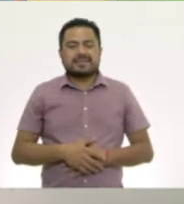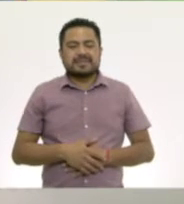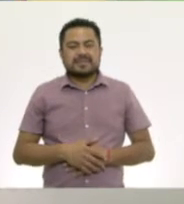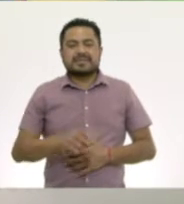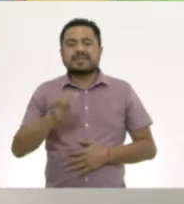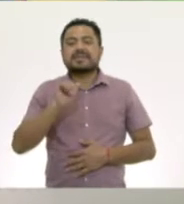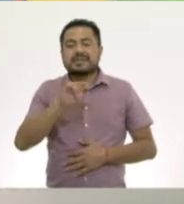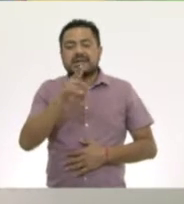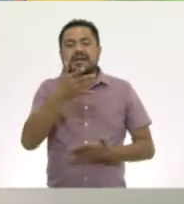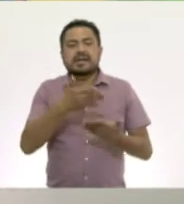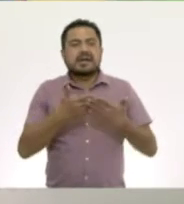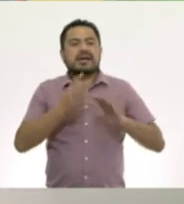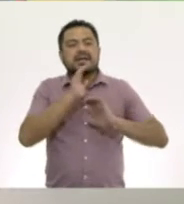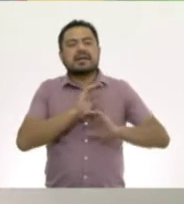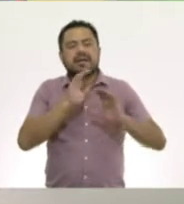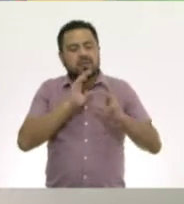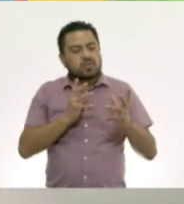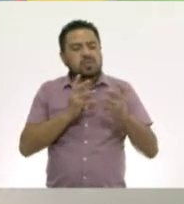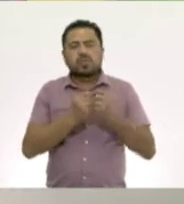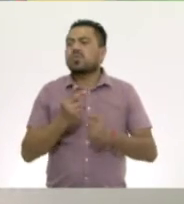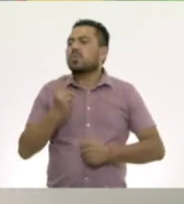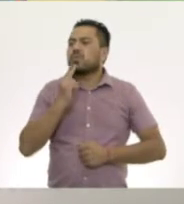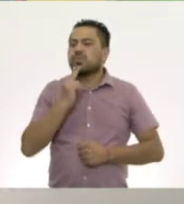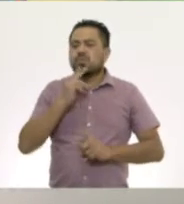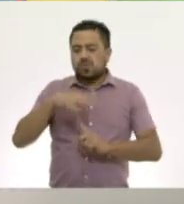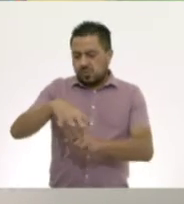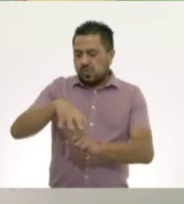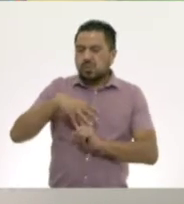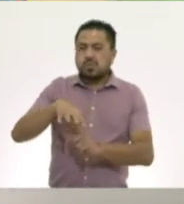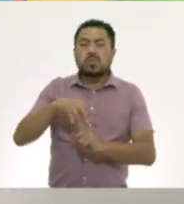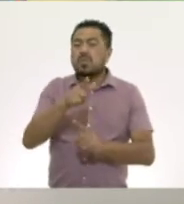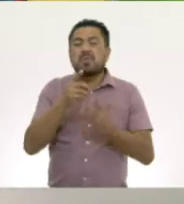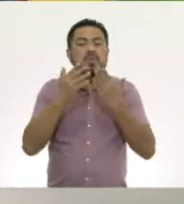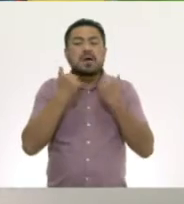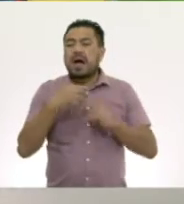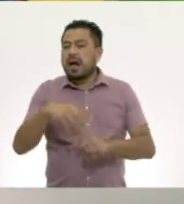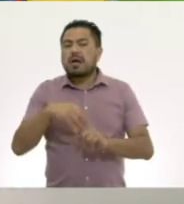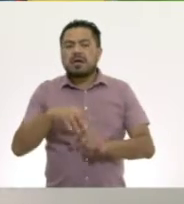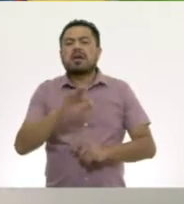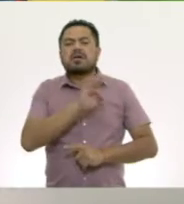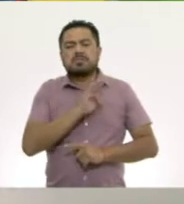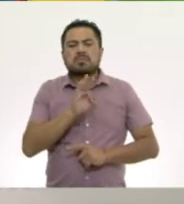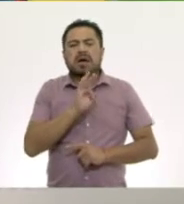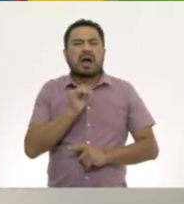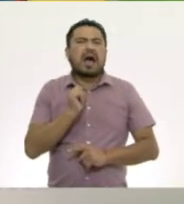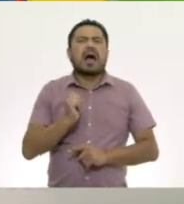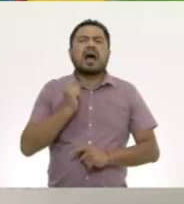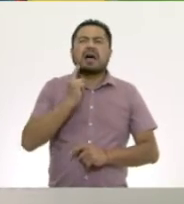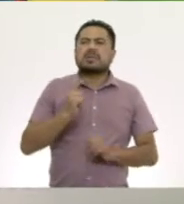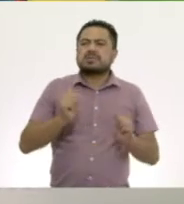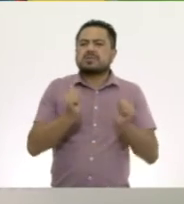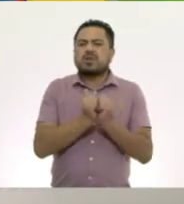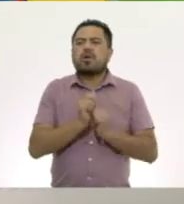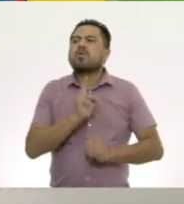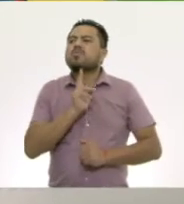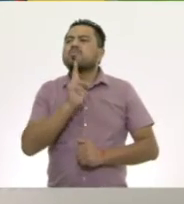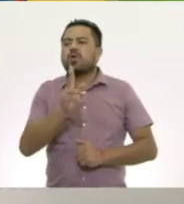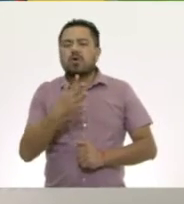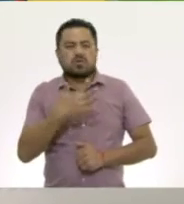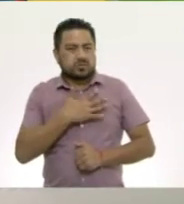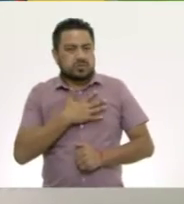Sigue el ritmo de la canción usando una campana. Si no tienes una, puedes intentar imitar con el sonido de tu voz.